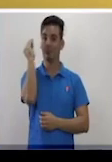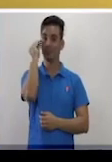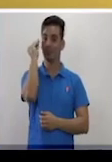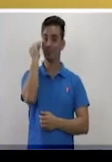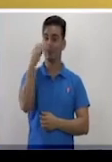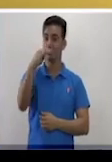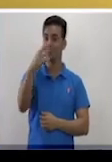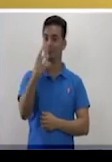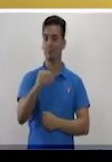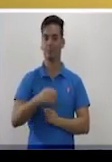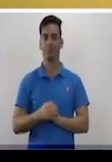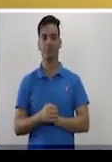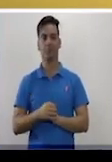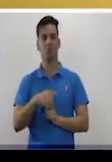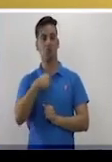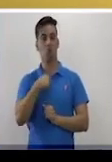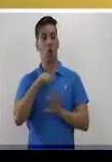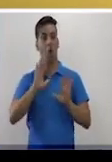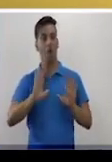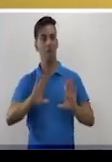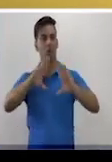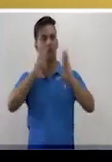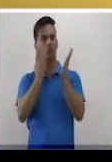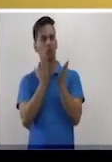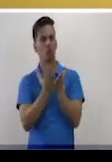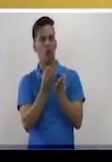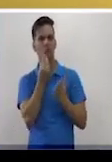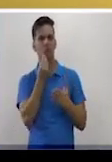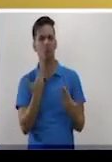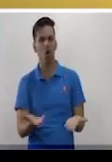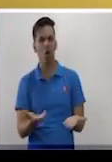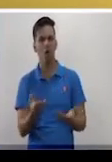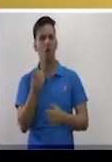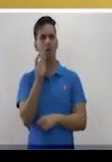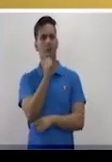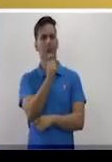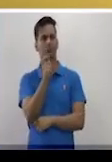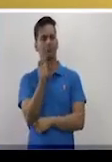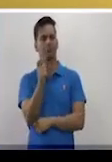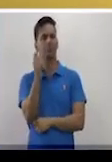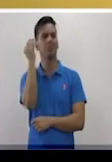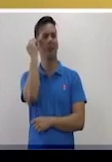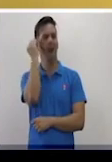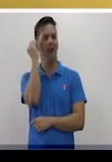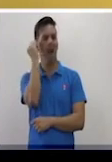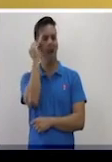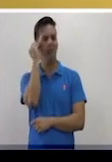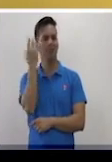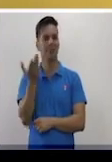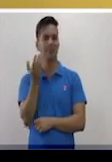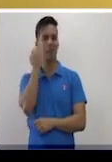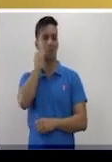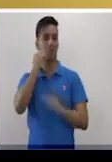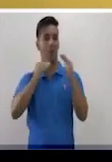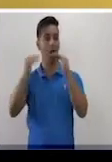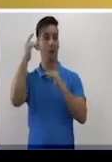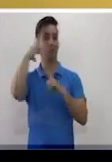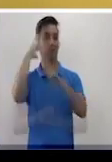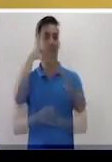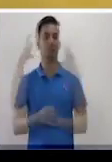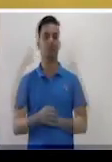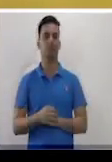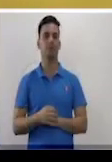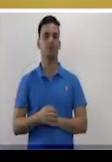que todos hayan podido aprender un poco más de la matemática y se sientan motivados